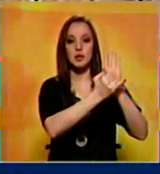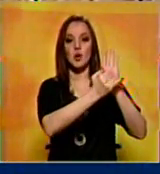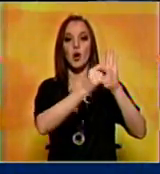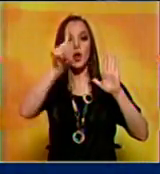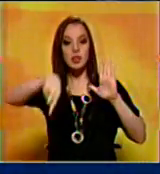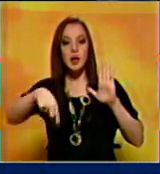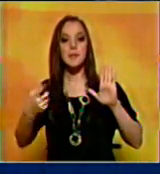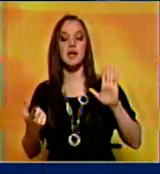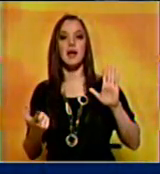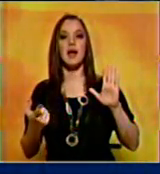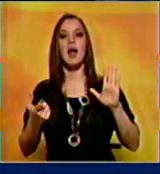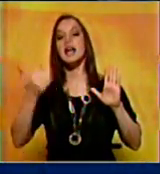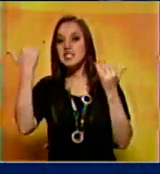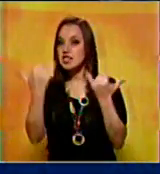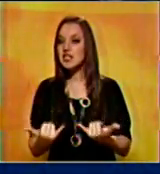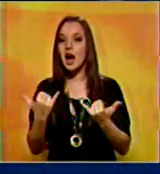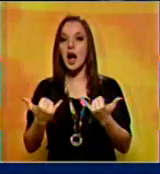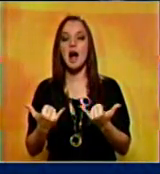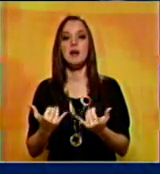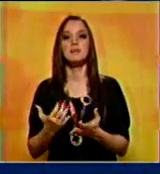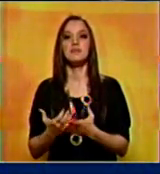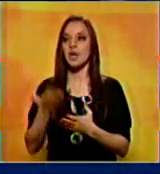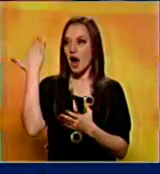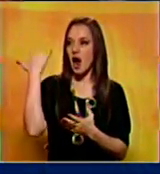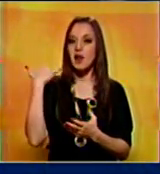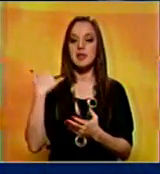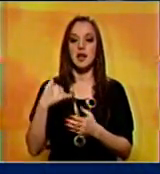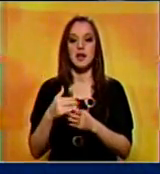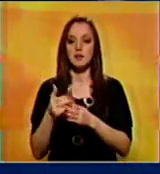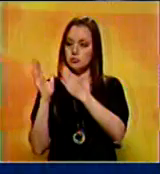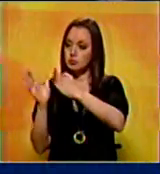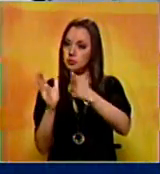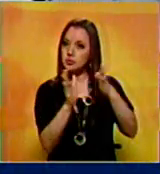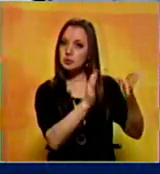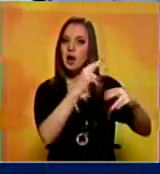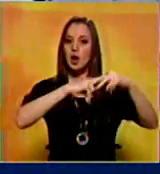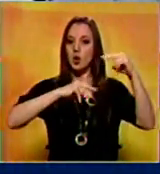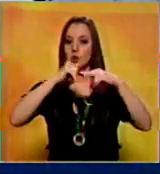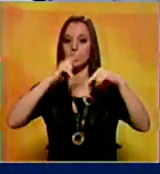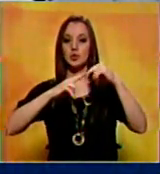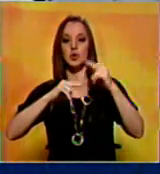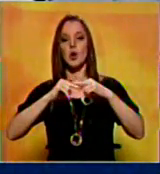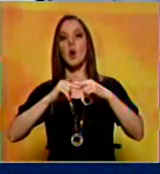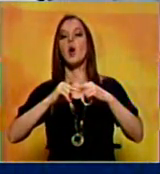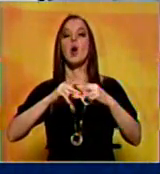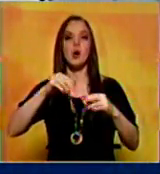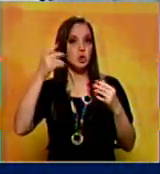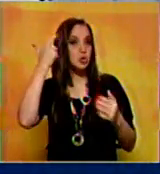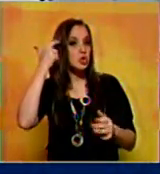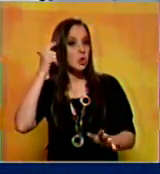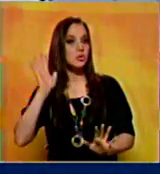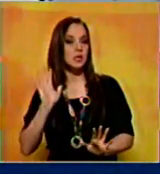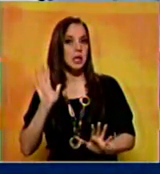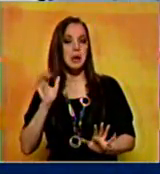Está ya en construcción el puente de tienditas. Ministra, y tengo entendido que